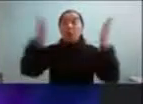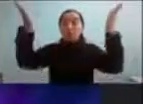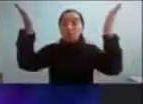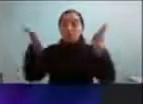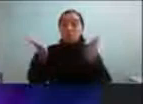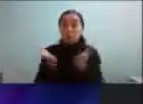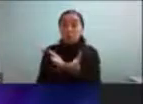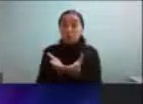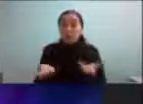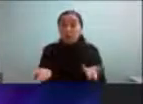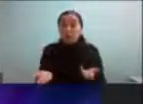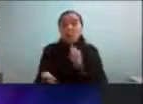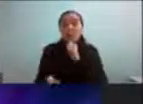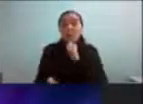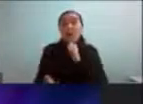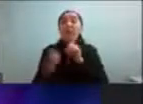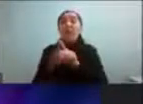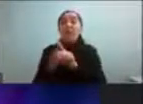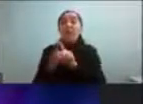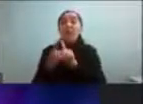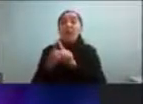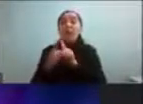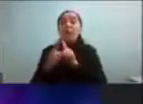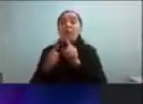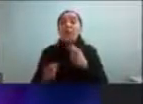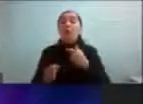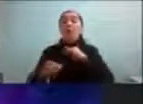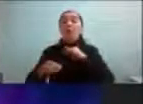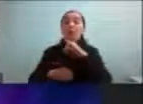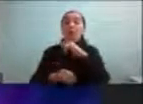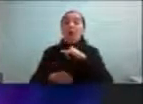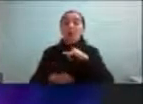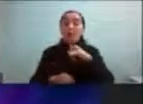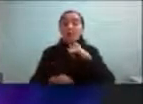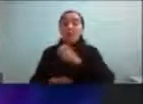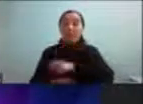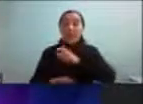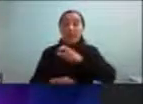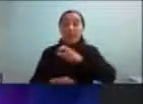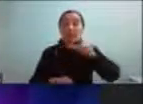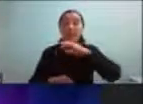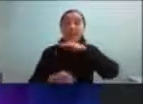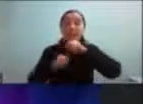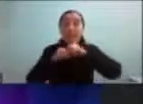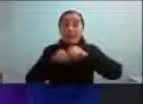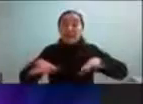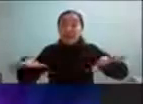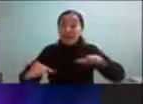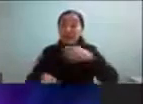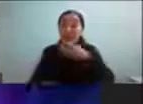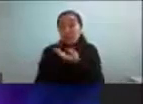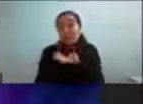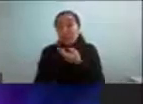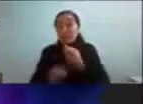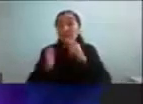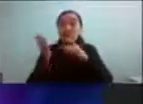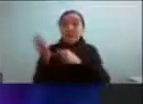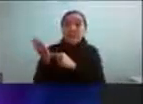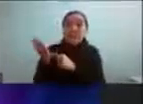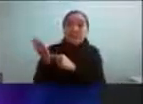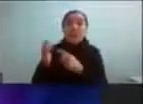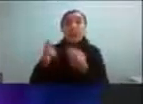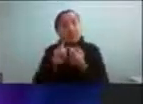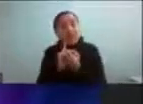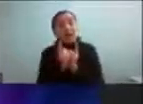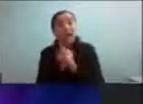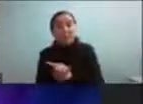la falta de contacto con pares y con redes es que esto es algo que también la tecnología ha cambiado mucho como contaba Magda y el hecho de poder encontrarse con